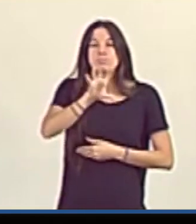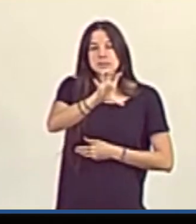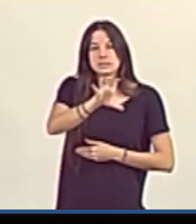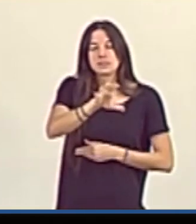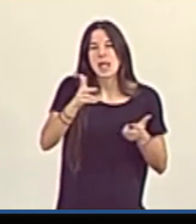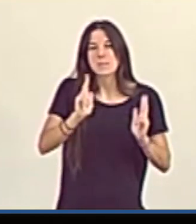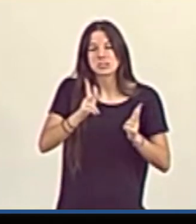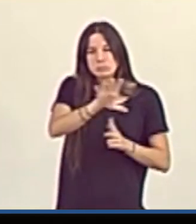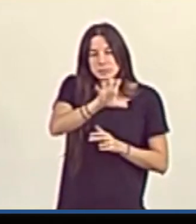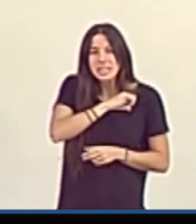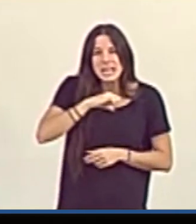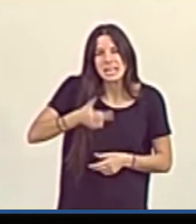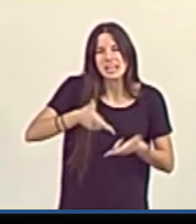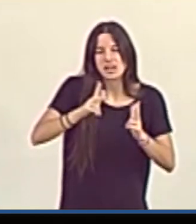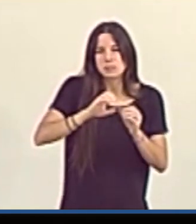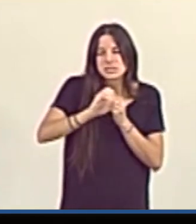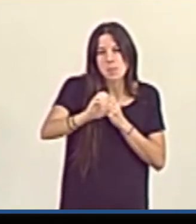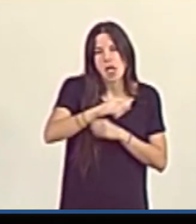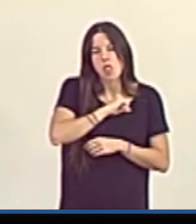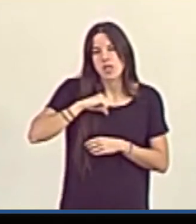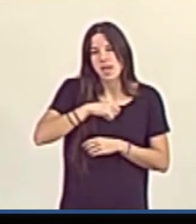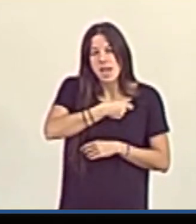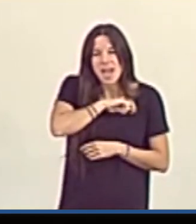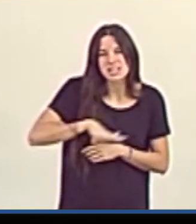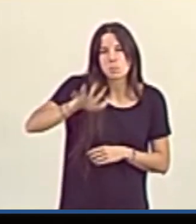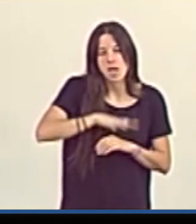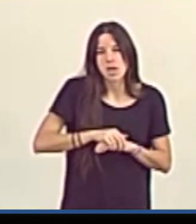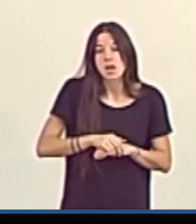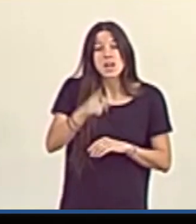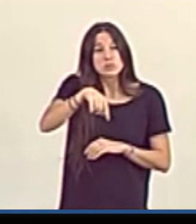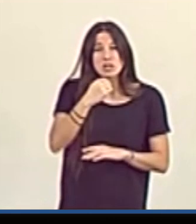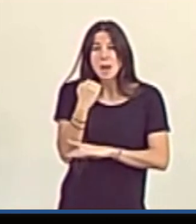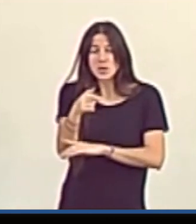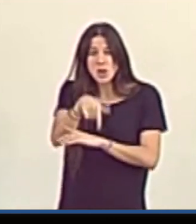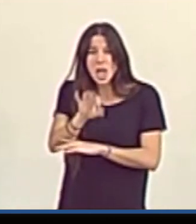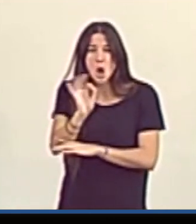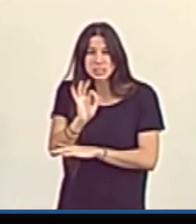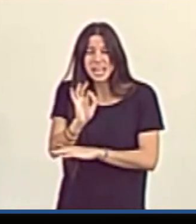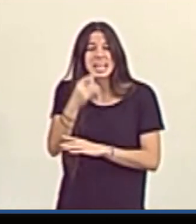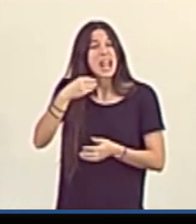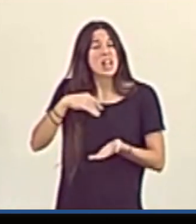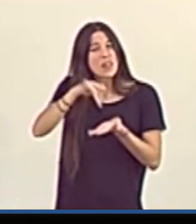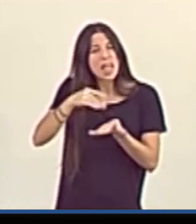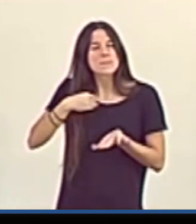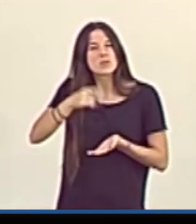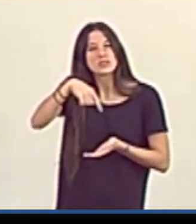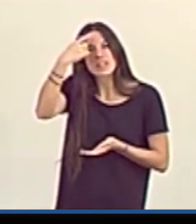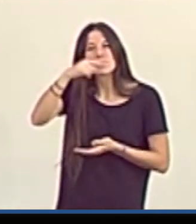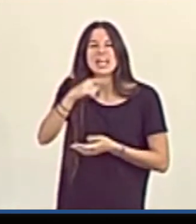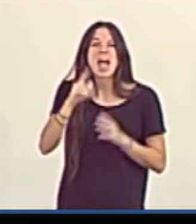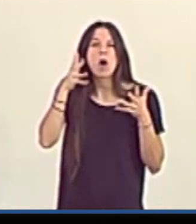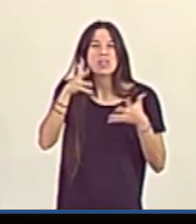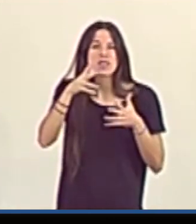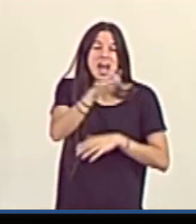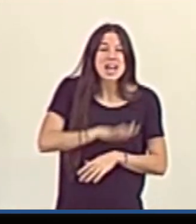Ustedes se apoyan en Otegi hoy, el mismo día que hemos conocido que la Audiencia Nacional va a volver a